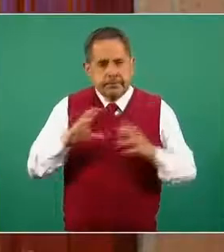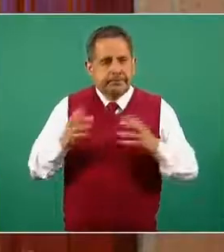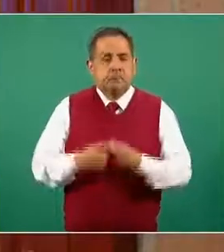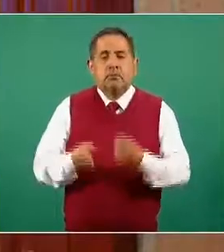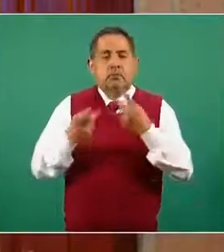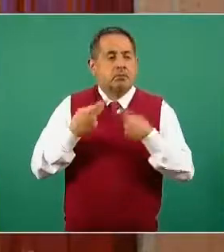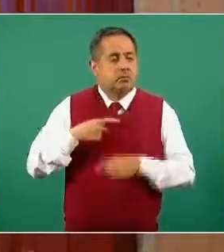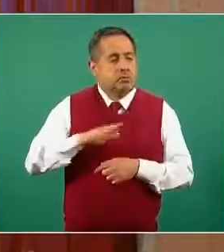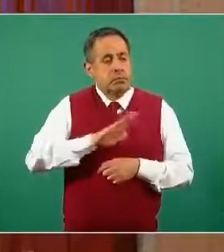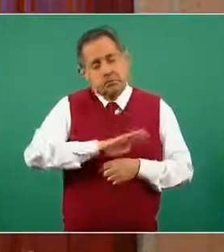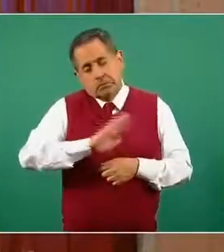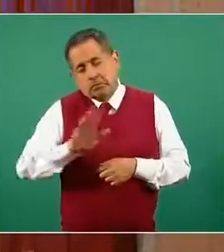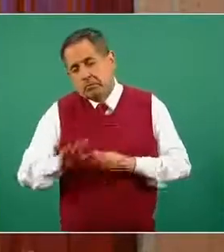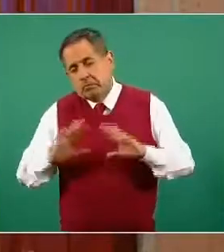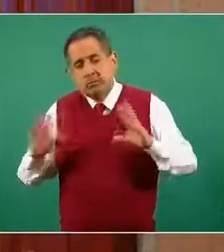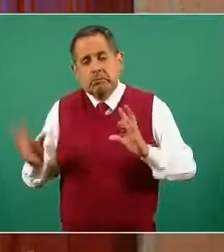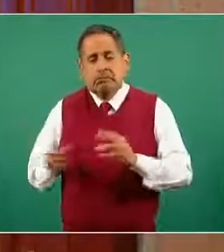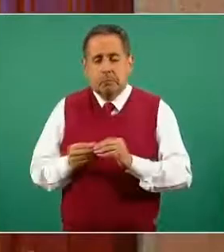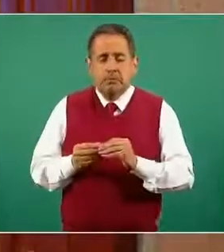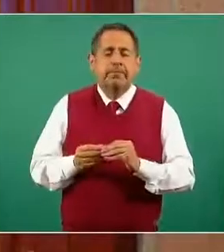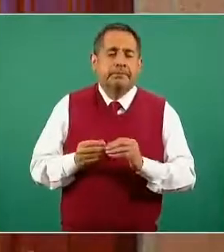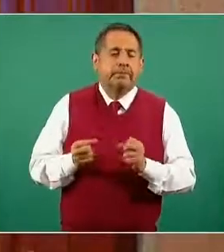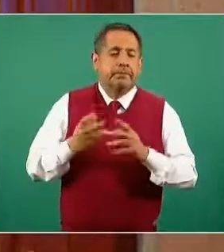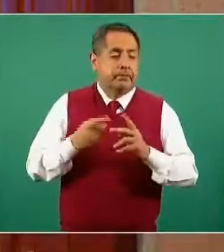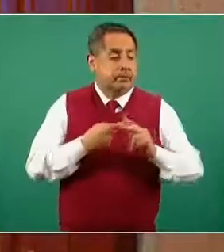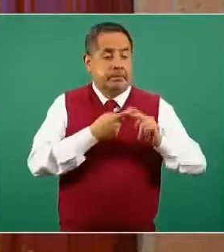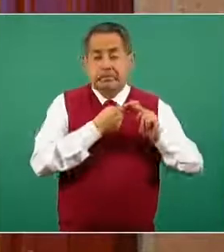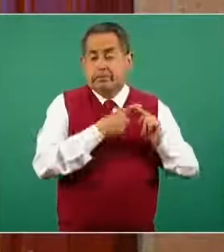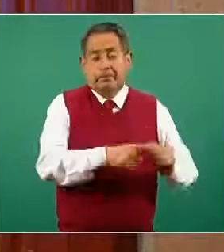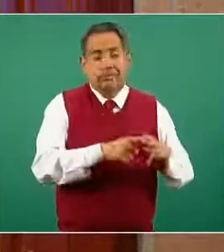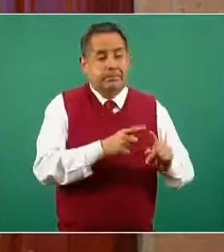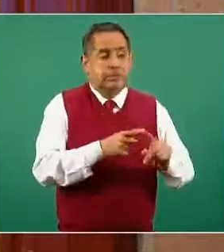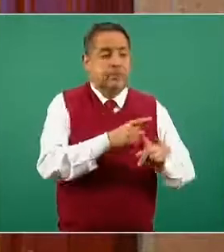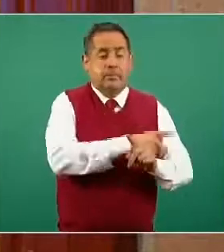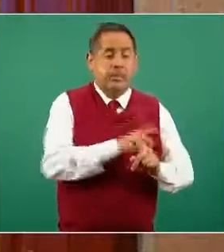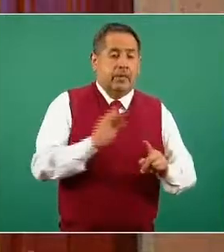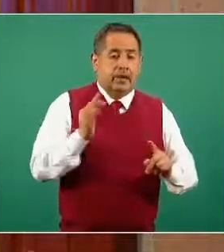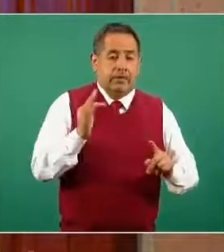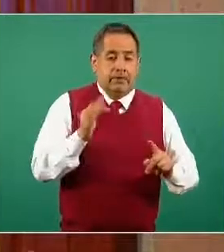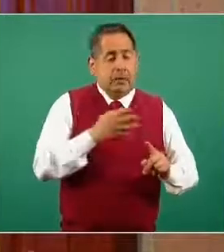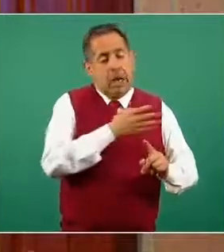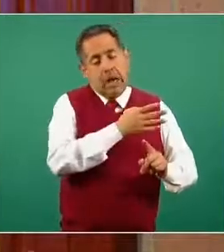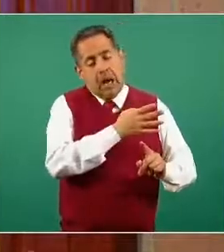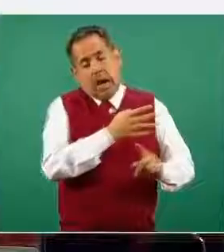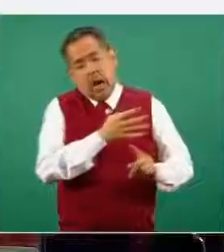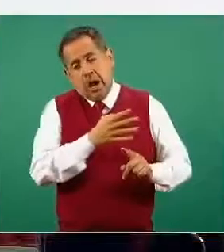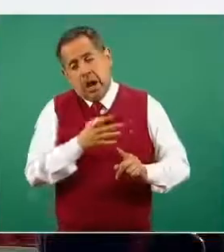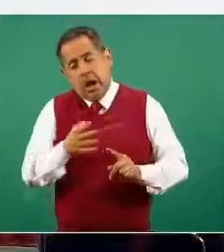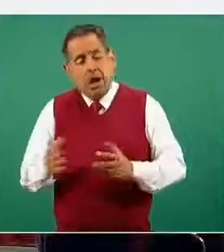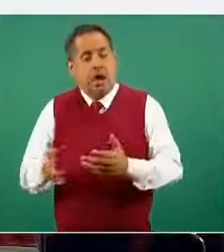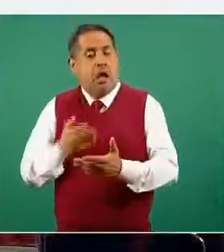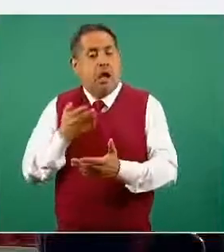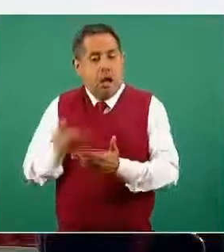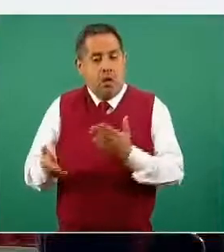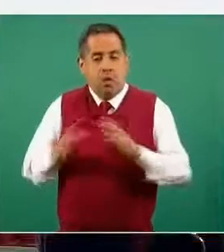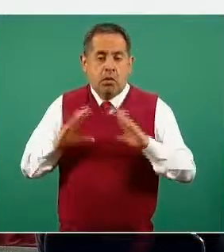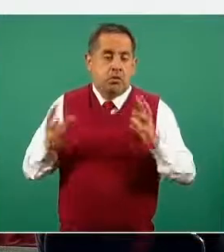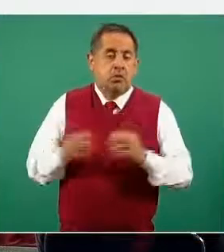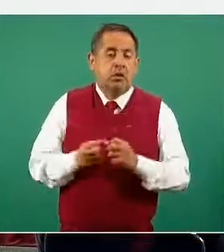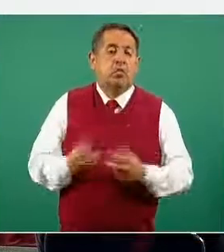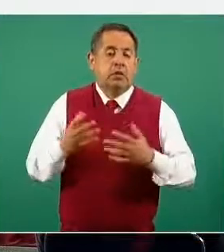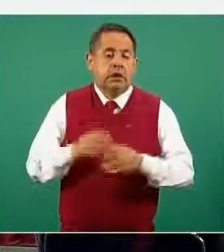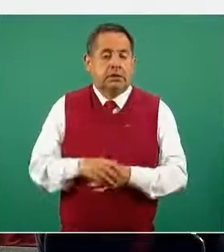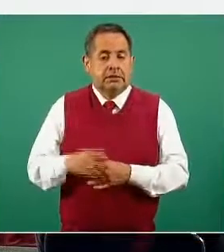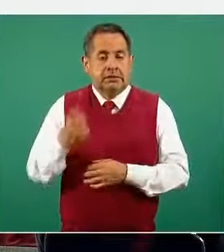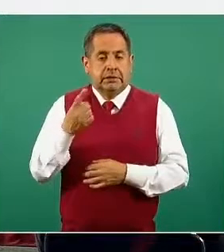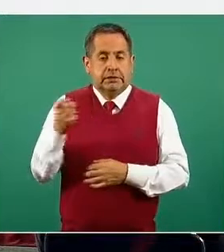funciones acumuladas que lamentablemente han ocurrido desde que inició en febrero la epidemia en México, que para el día de hoy